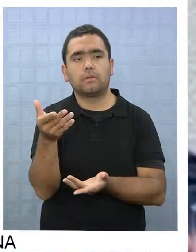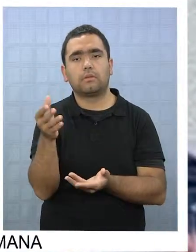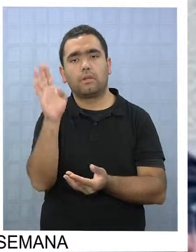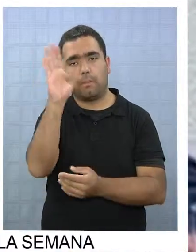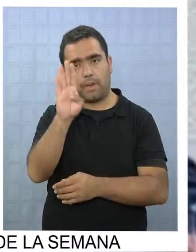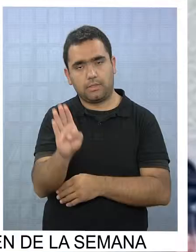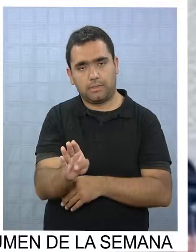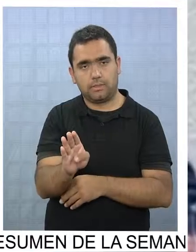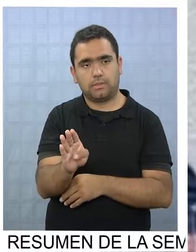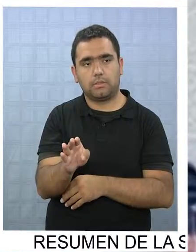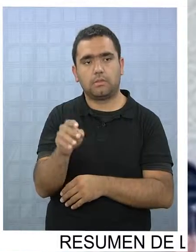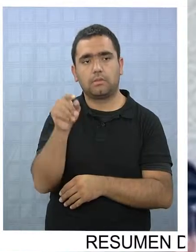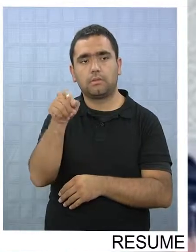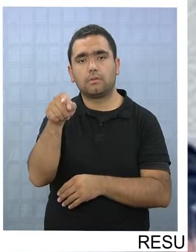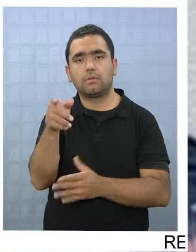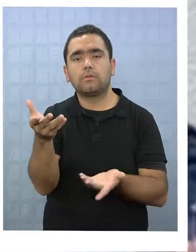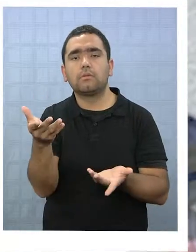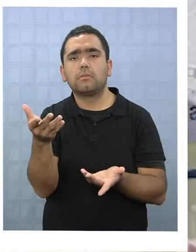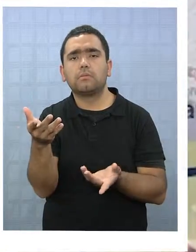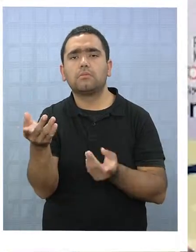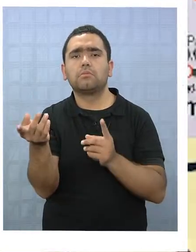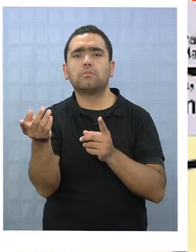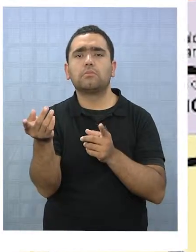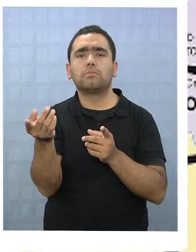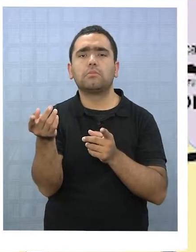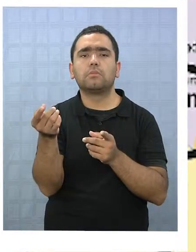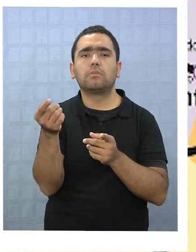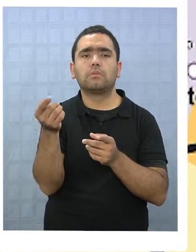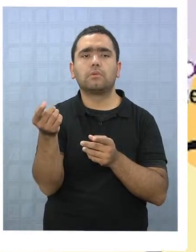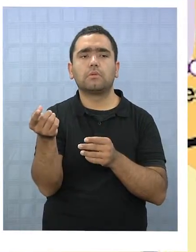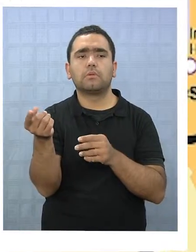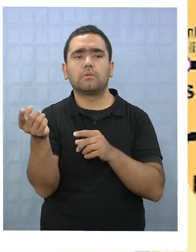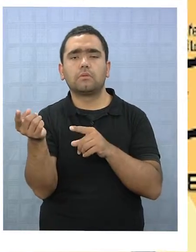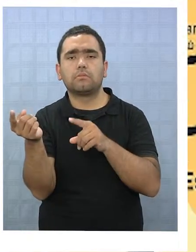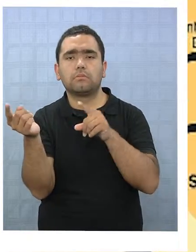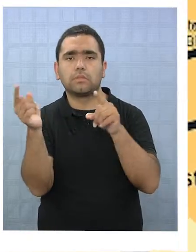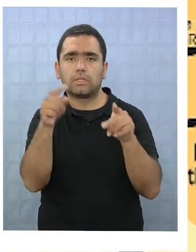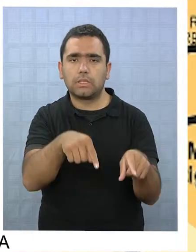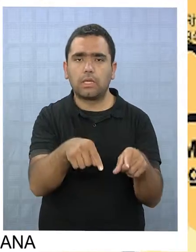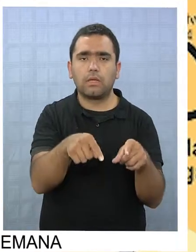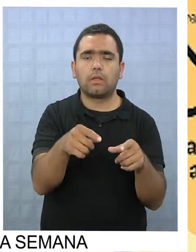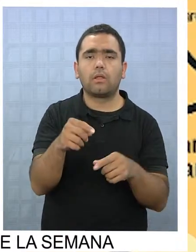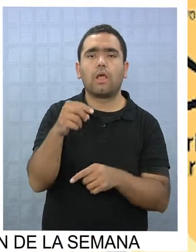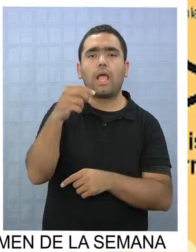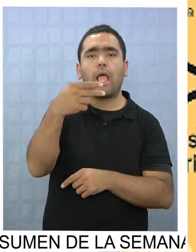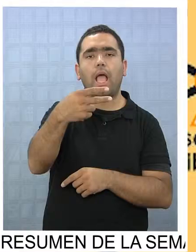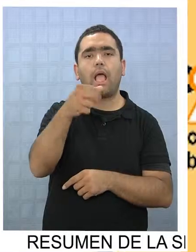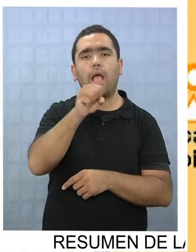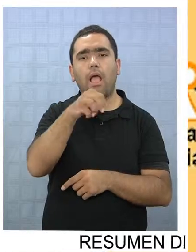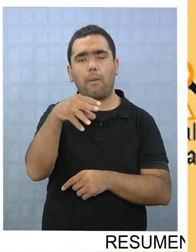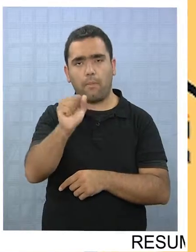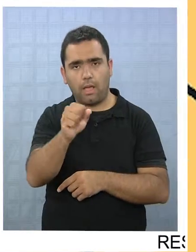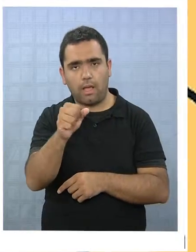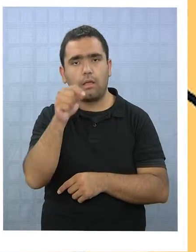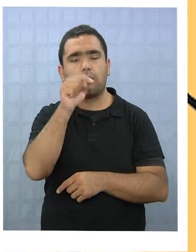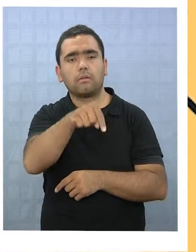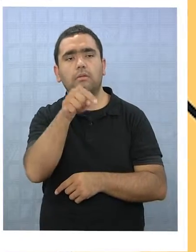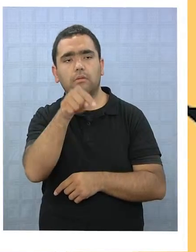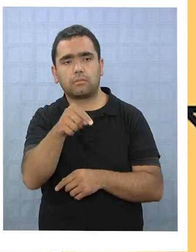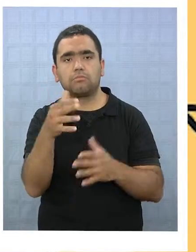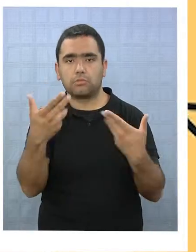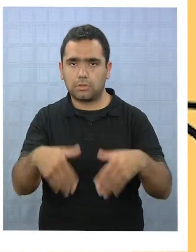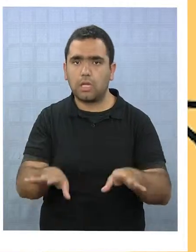Y llegaron al corredor de Jama, que ya lo teníamos abierto en tierra, estábamos ya